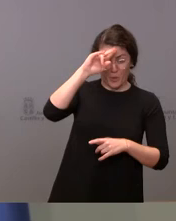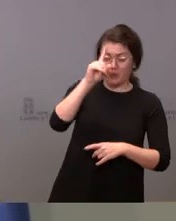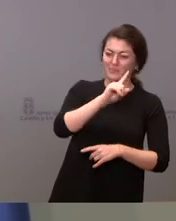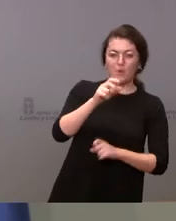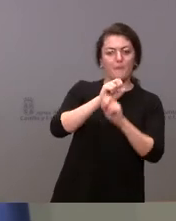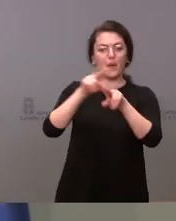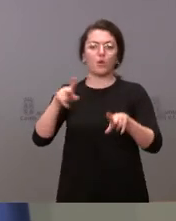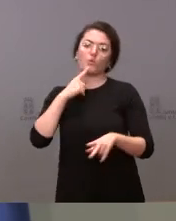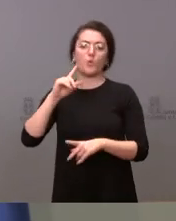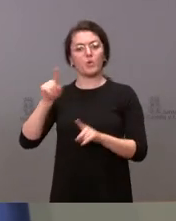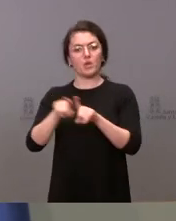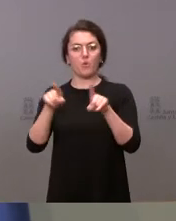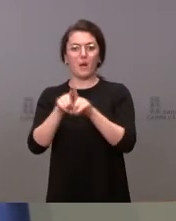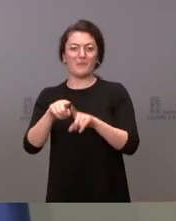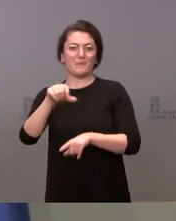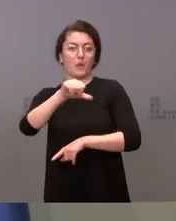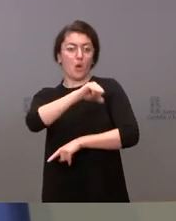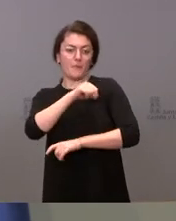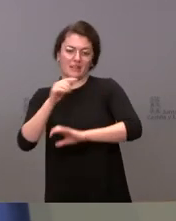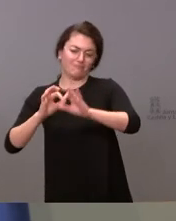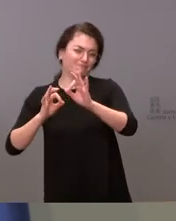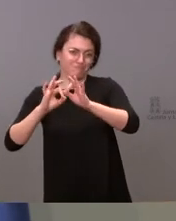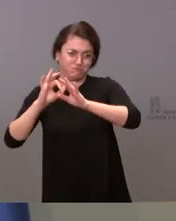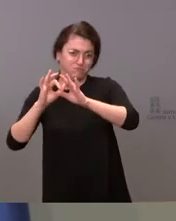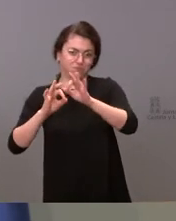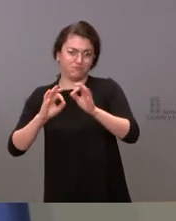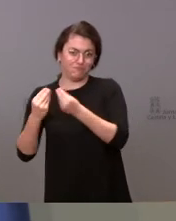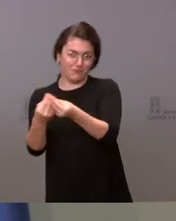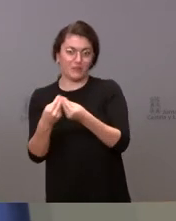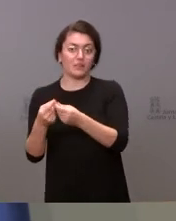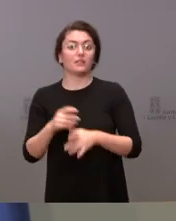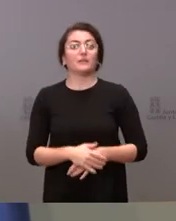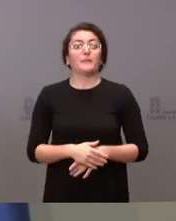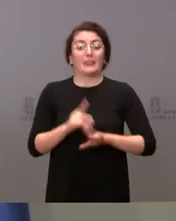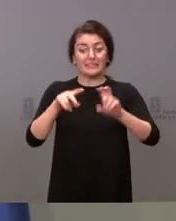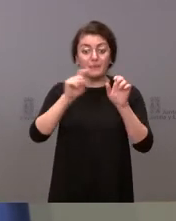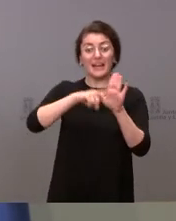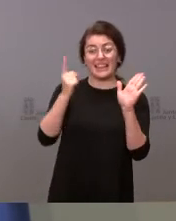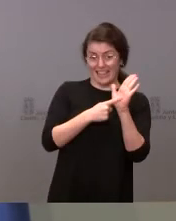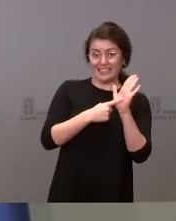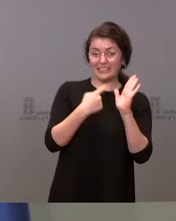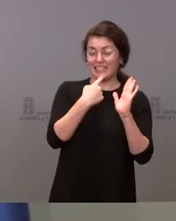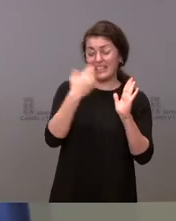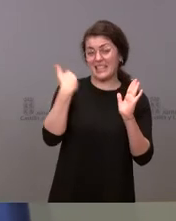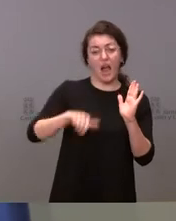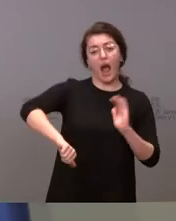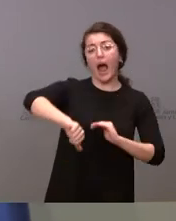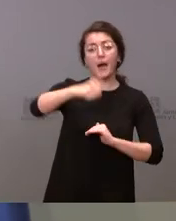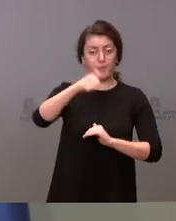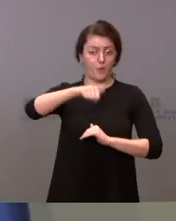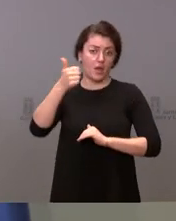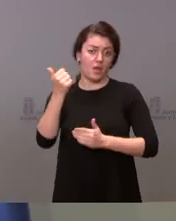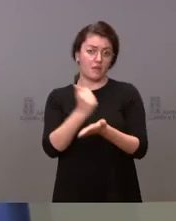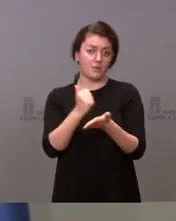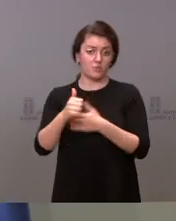nuestra asistencia sanitaria. Sobre la legalidad, he de decirle que está aprobada ya en algunas comunidades y está aprobada por